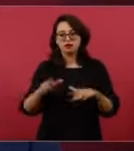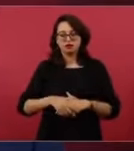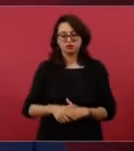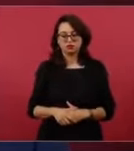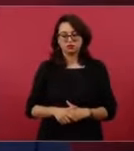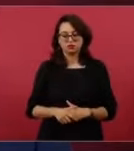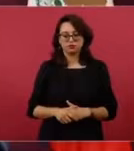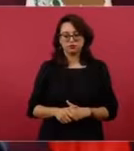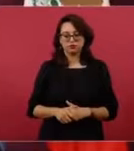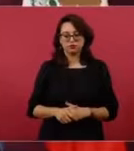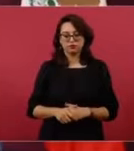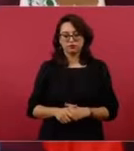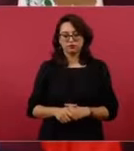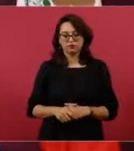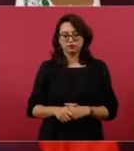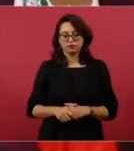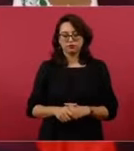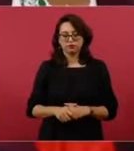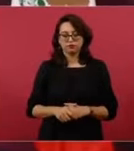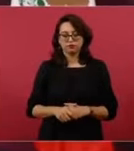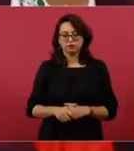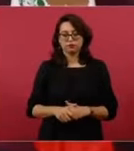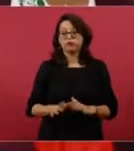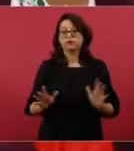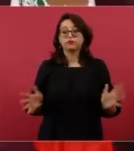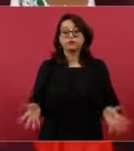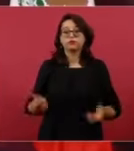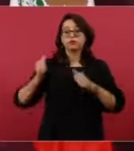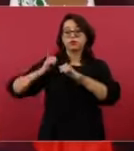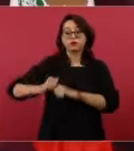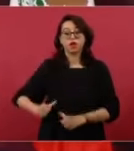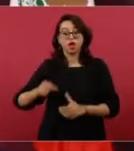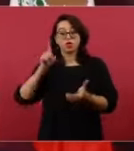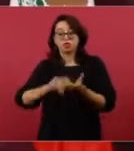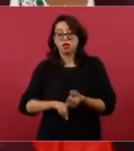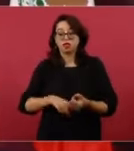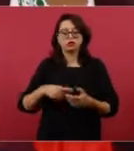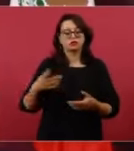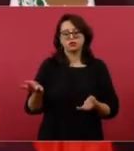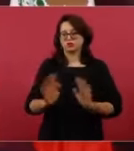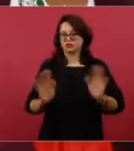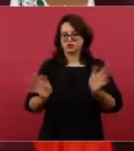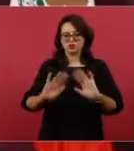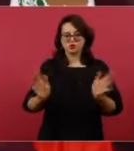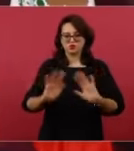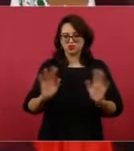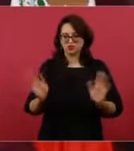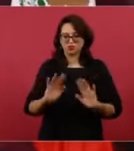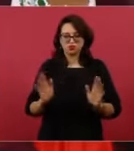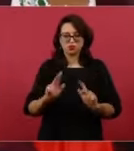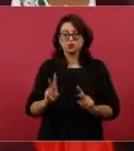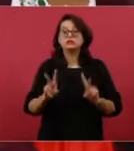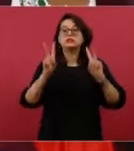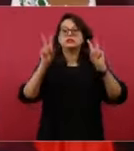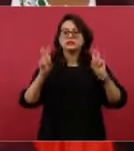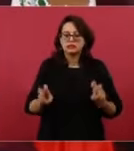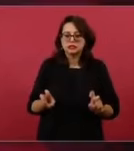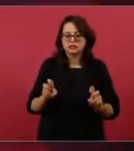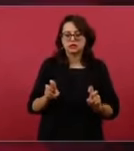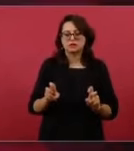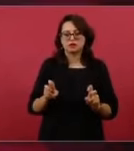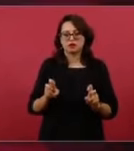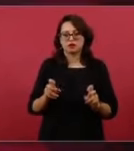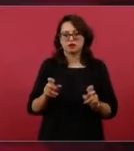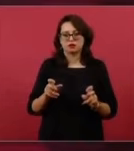de que es un asunto de la autoridad local. No. Es un asunto que tiene que ver